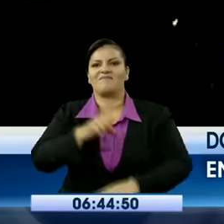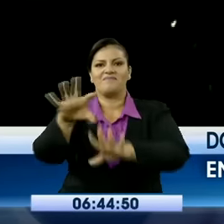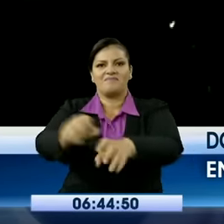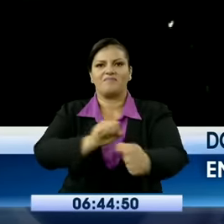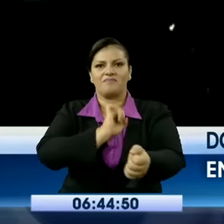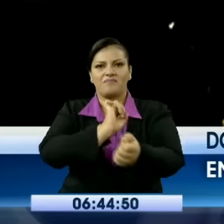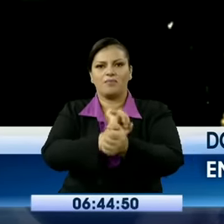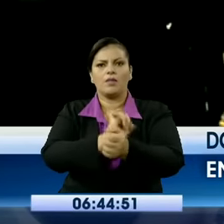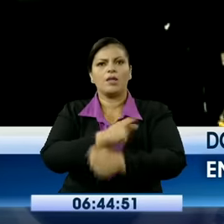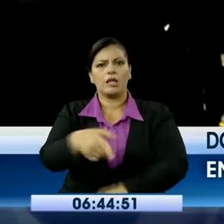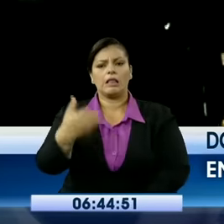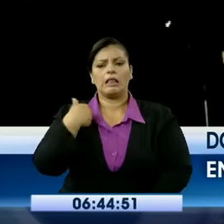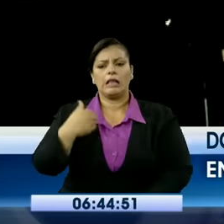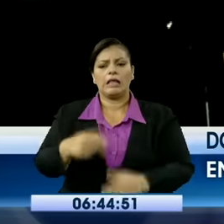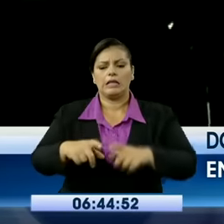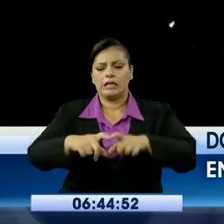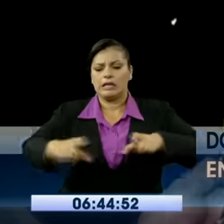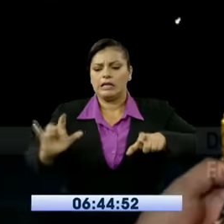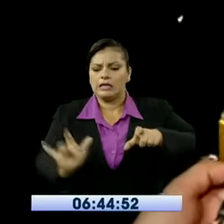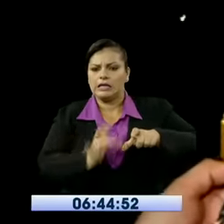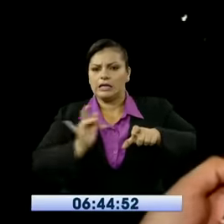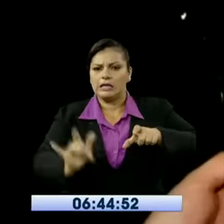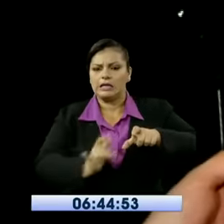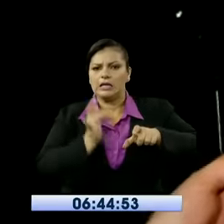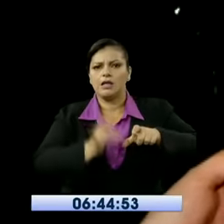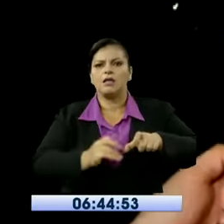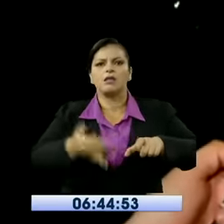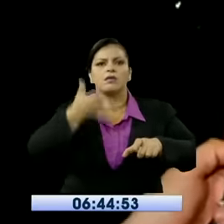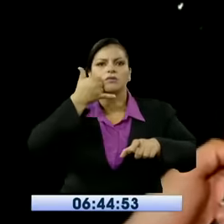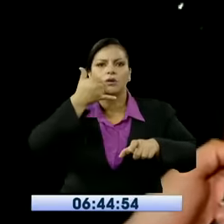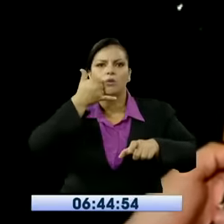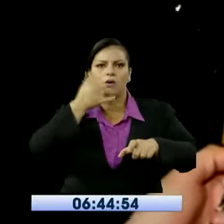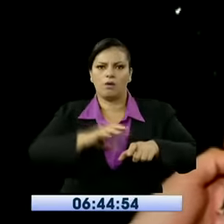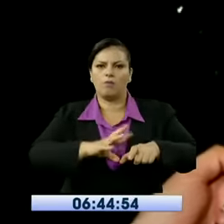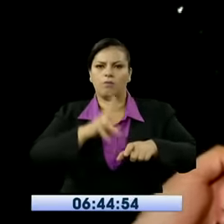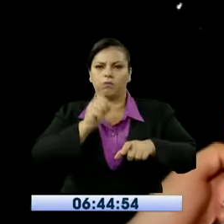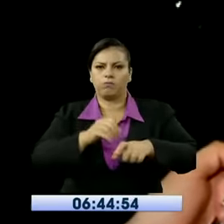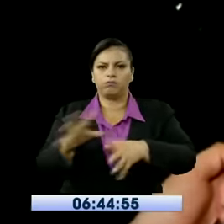celular y la tablet que nos quedó como evidencia.